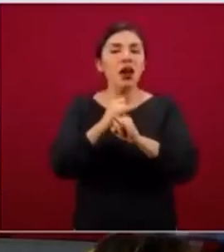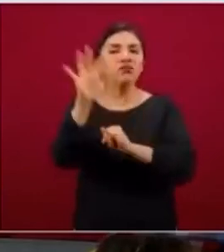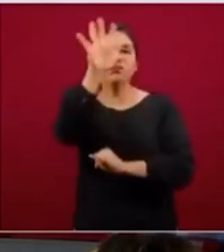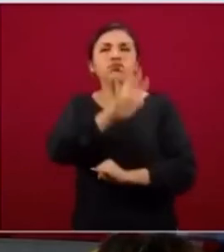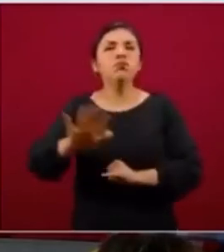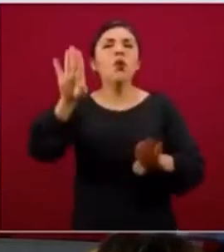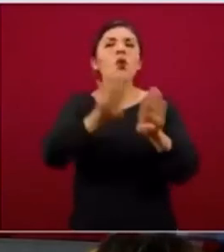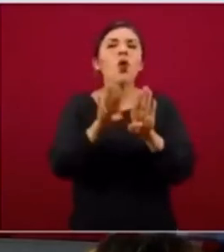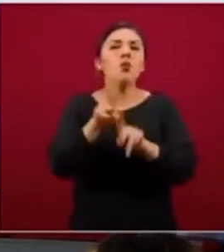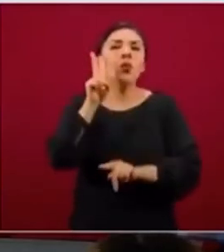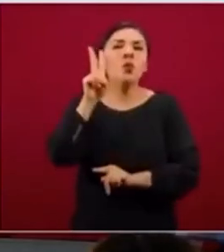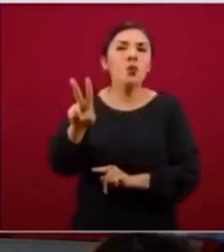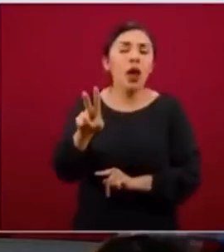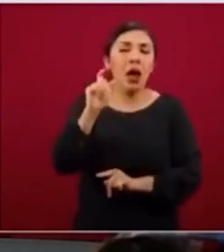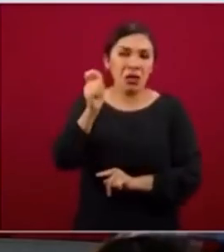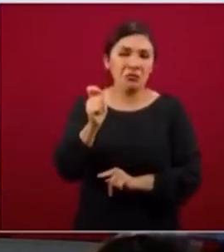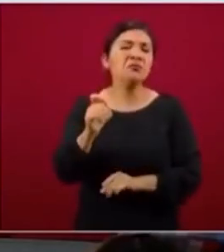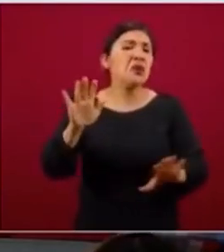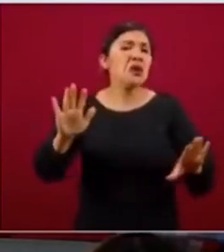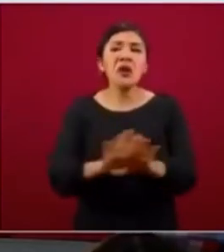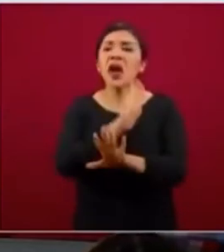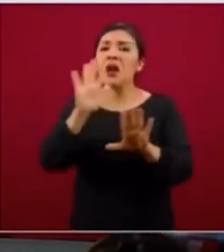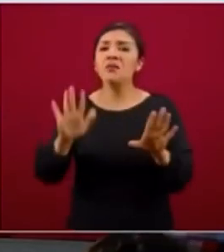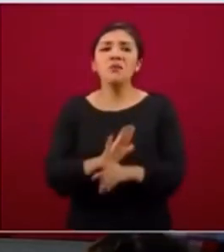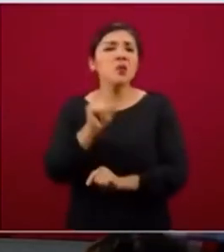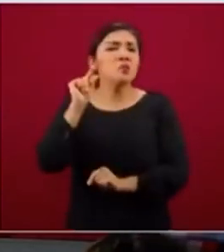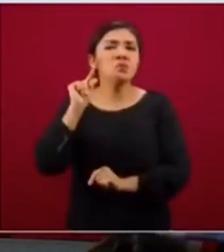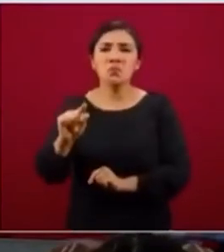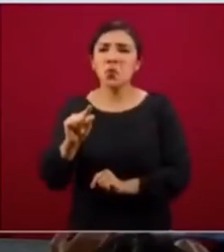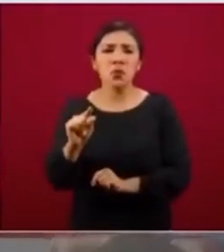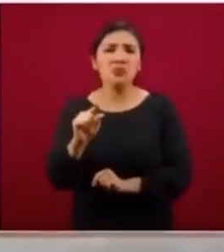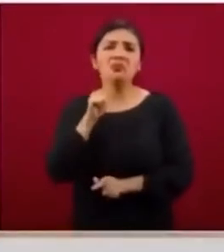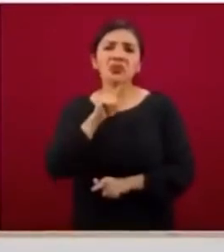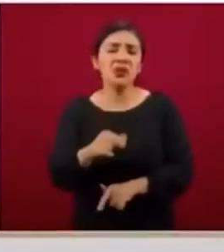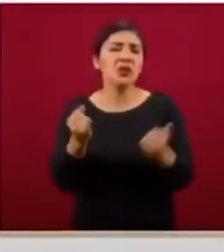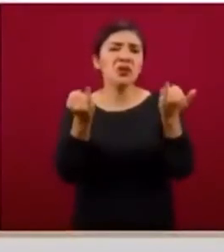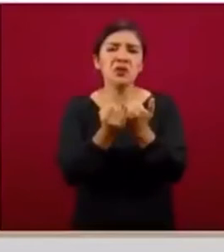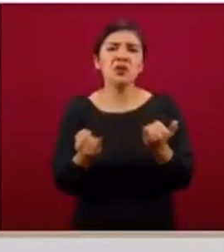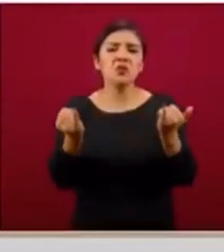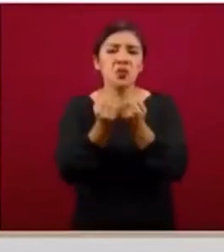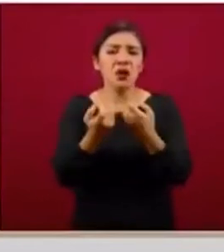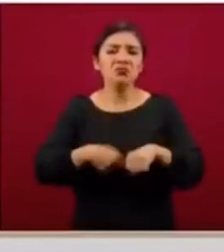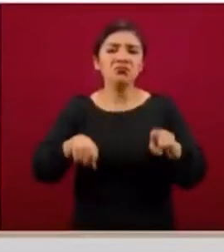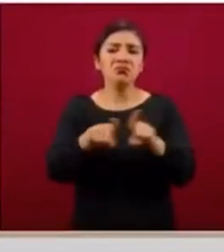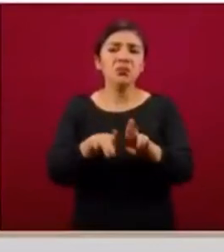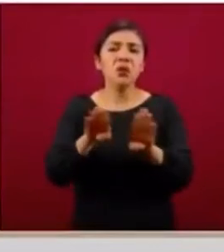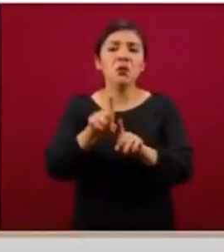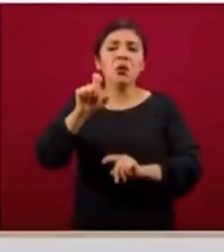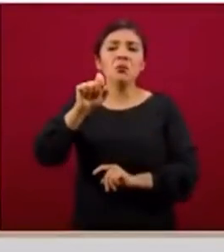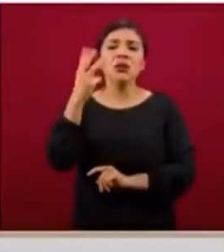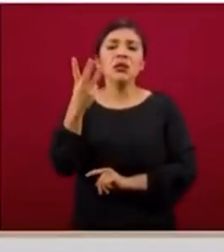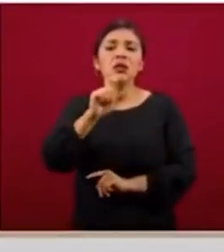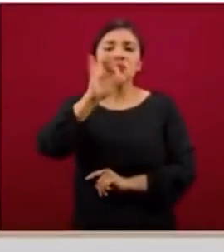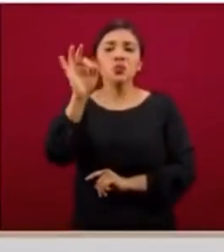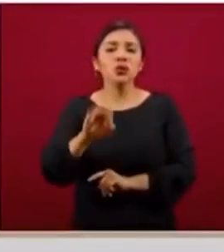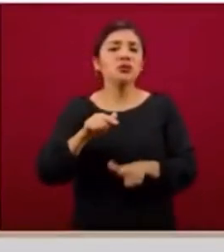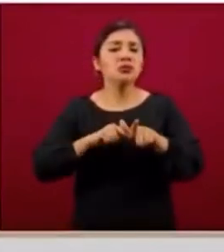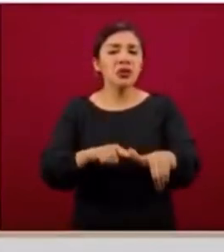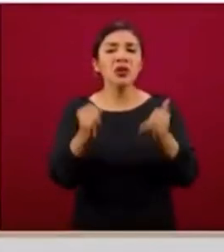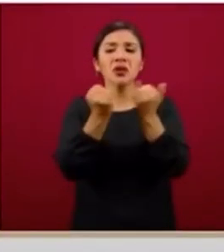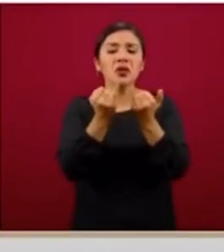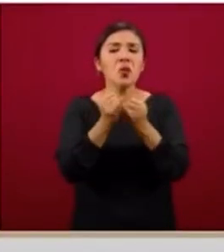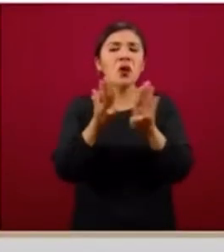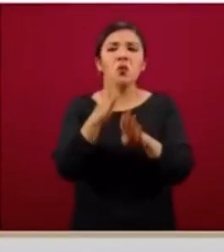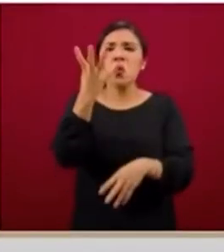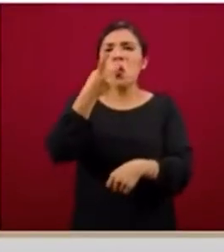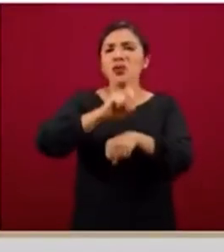Vemos que se ha movido muy poco este panorama de la pandemia, ese 23 por ciento se ha mantenido casi en los últimos